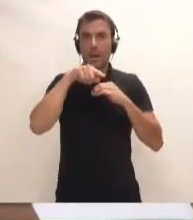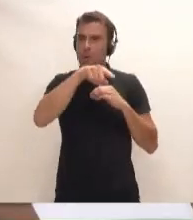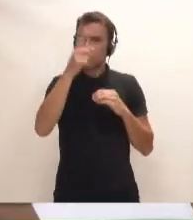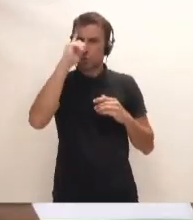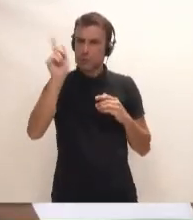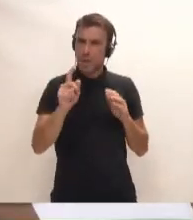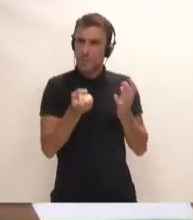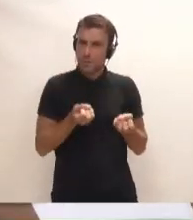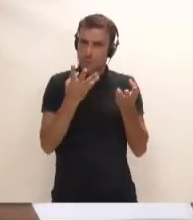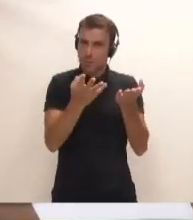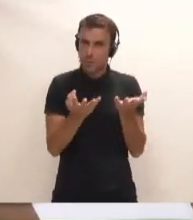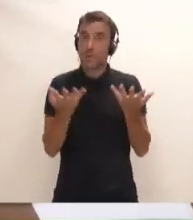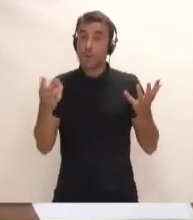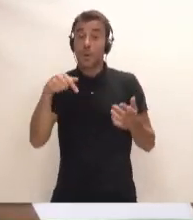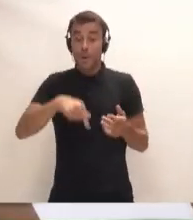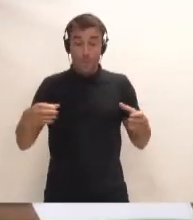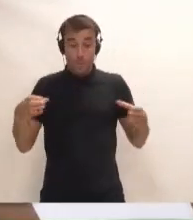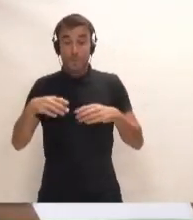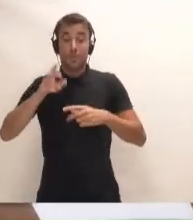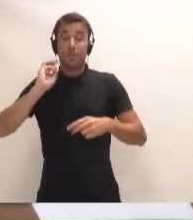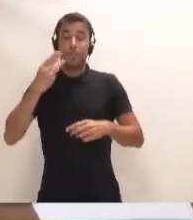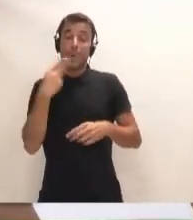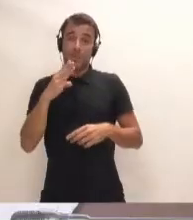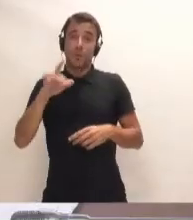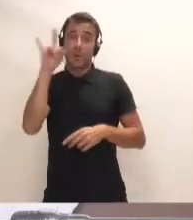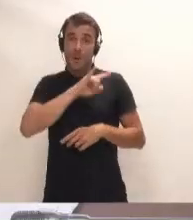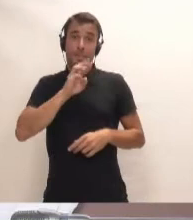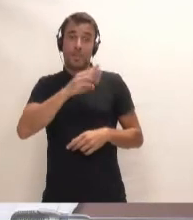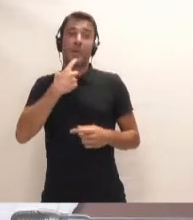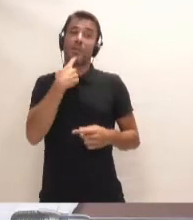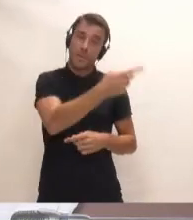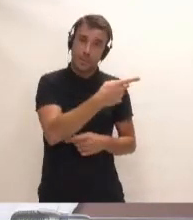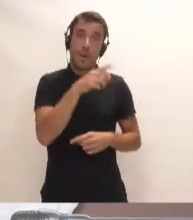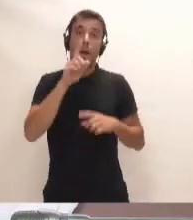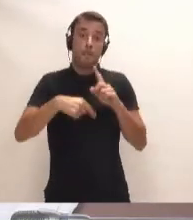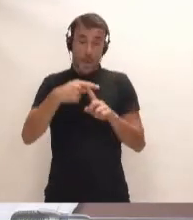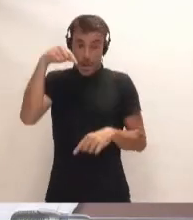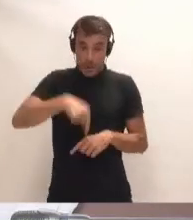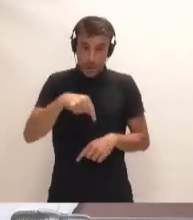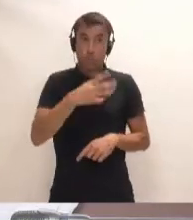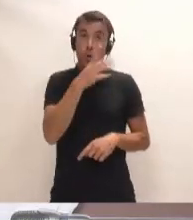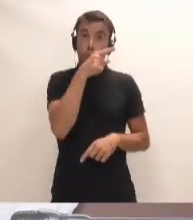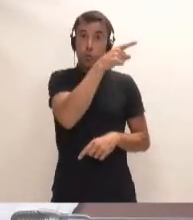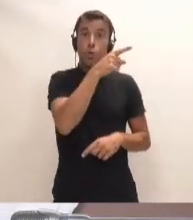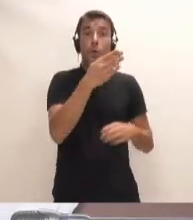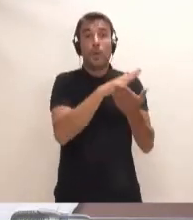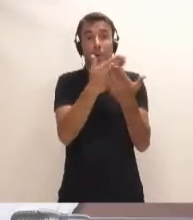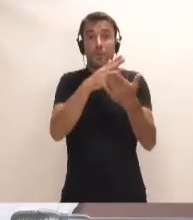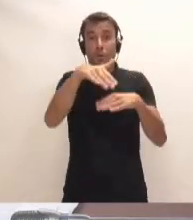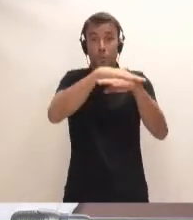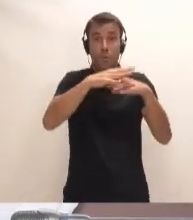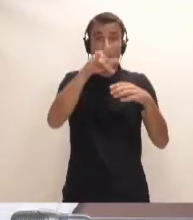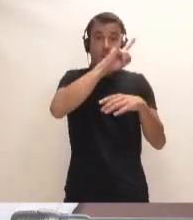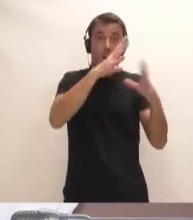diciendo el Partido Popular aquí, en el Parlamento de Canarias, y sobre todo aquí, que es usted quien ha llegado a un acuerdo con una parte de su Gobierno de Canarias,